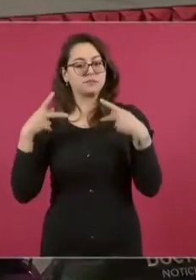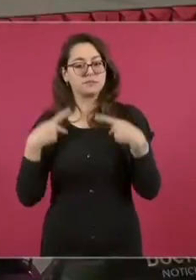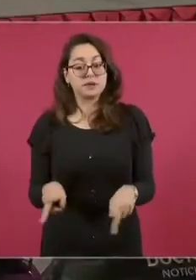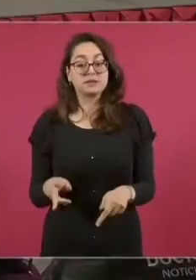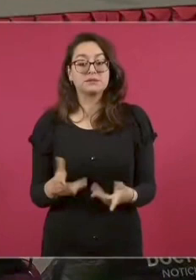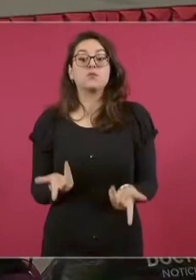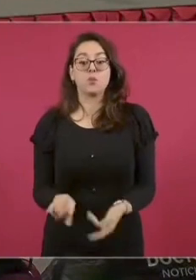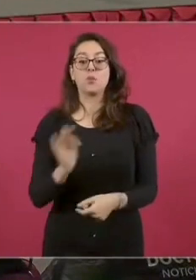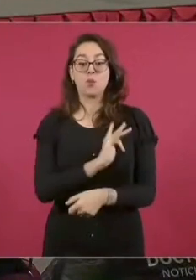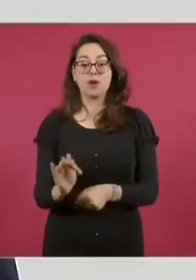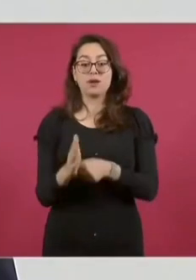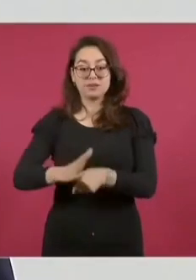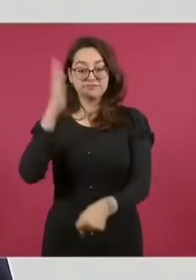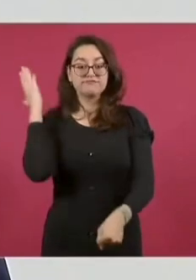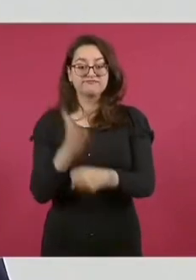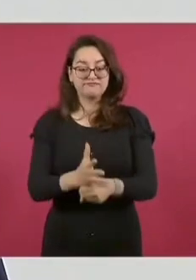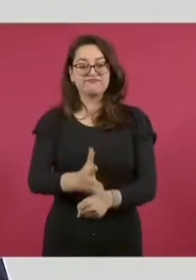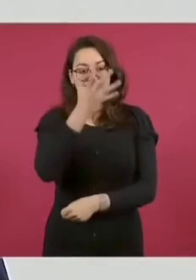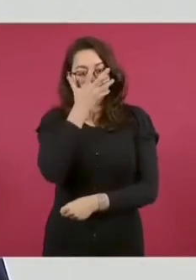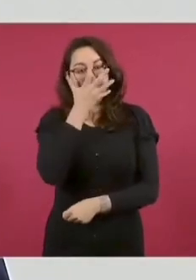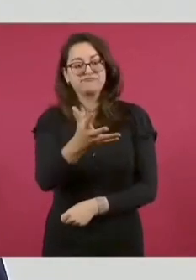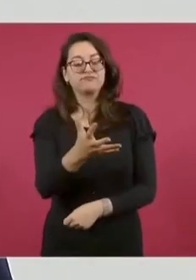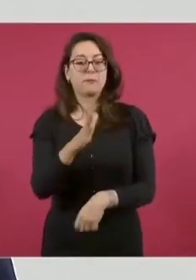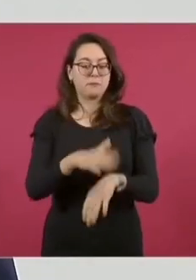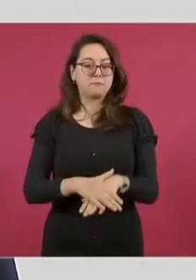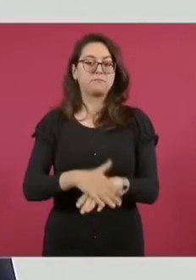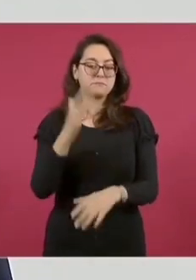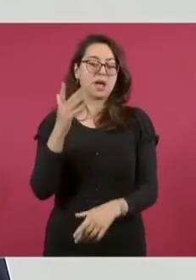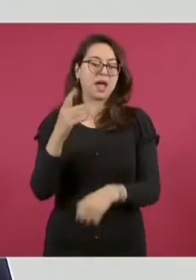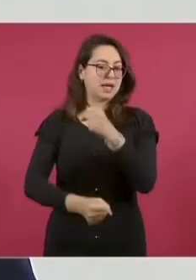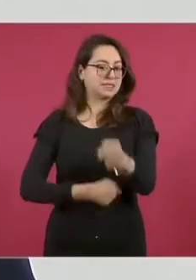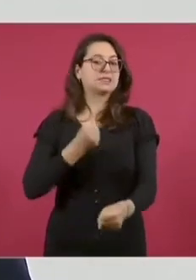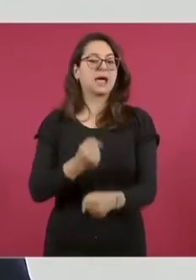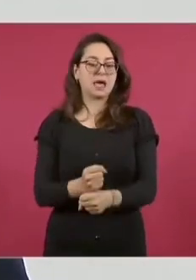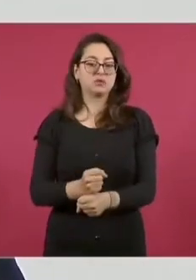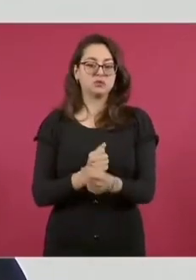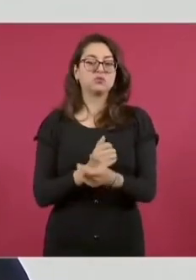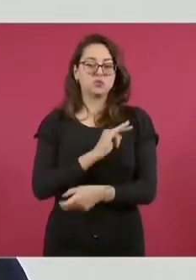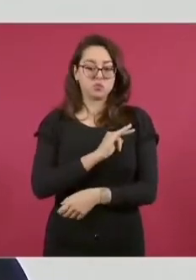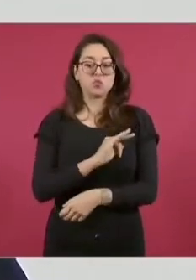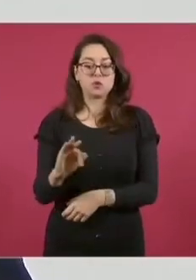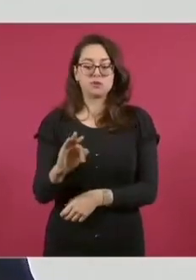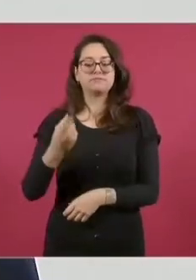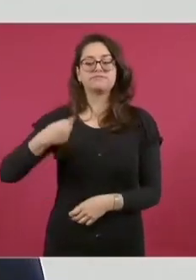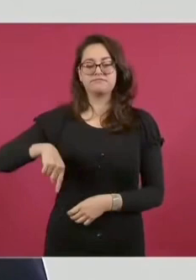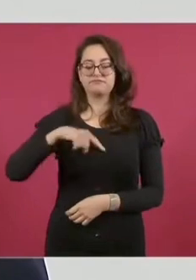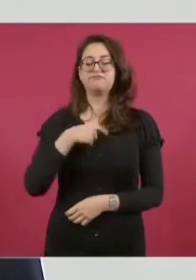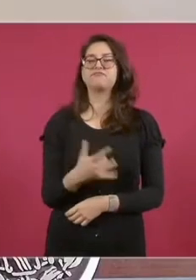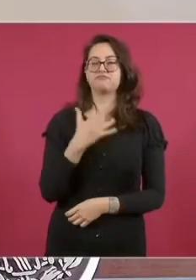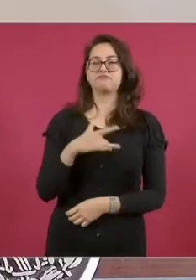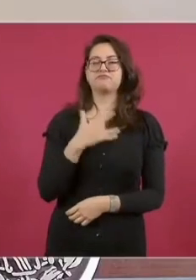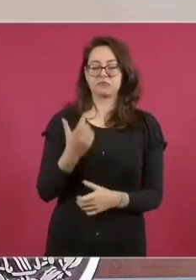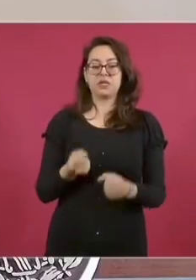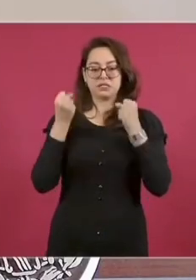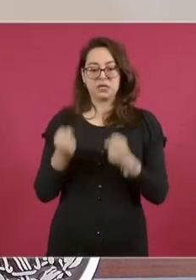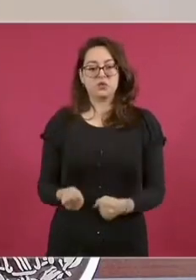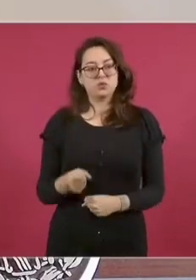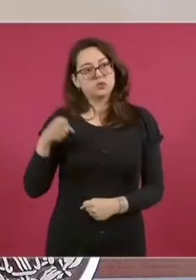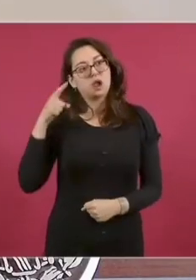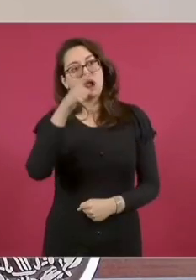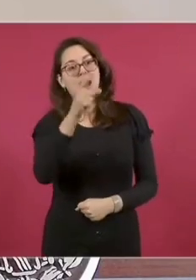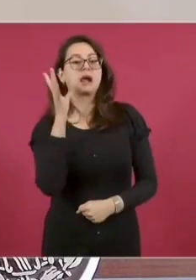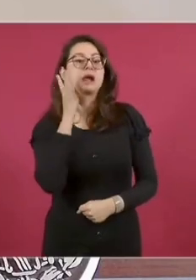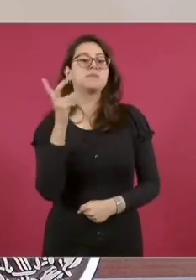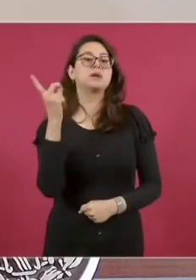un aumento en las penas contra quienes incurran en la extorsión. Estamos seguros, seguras que los grupos